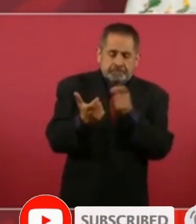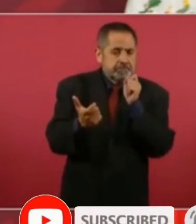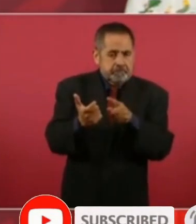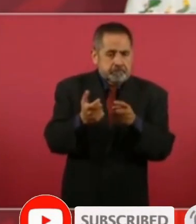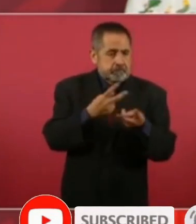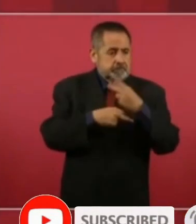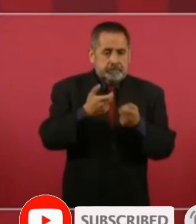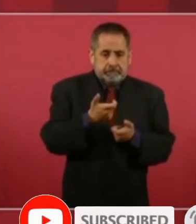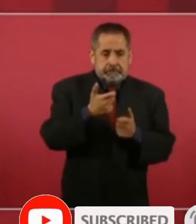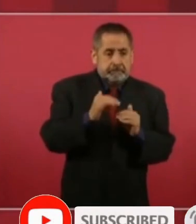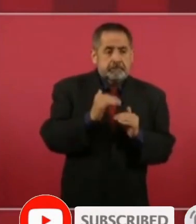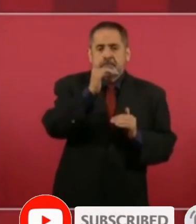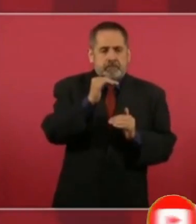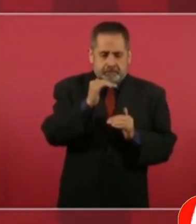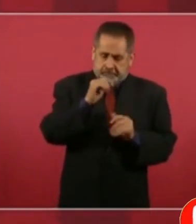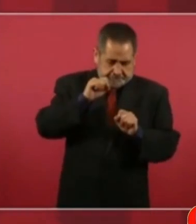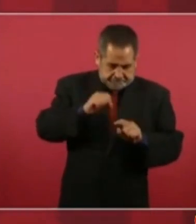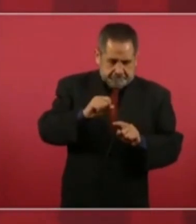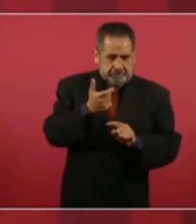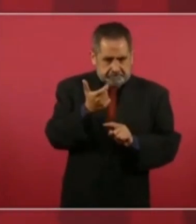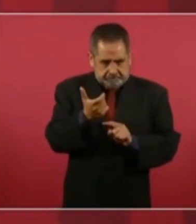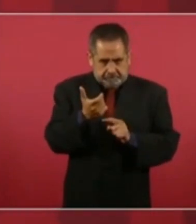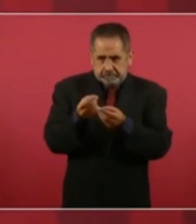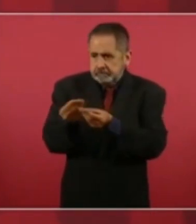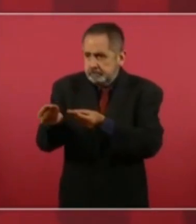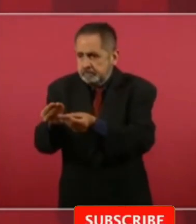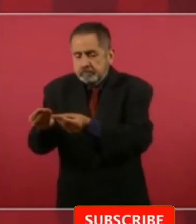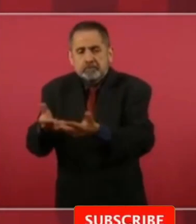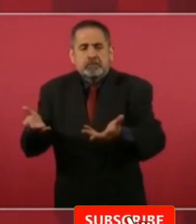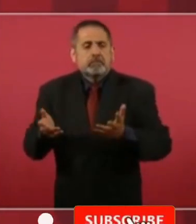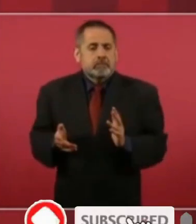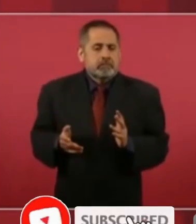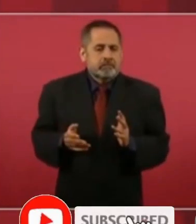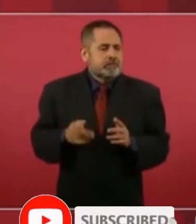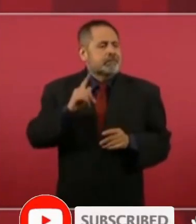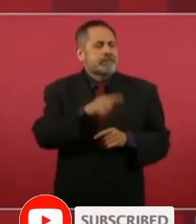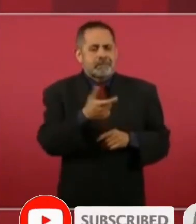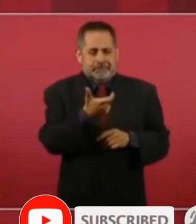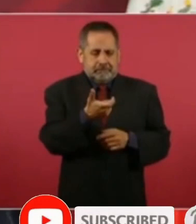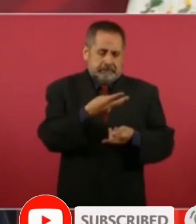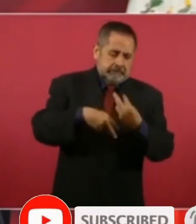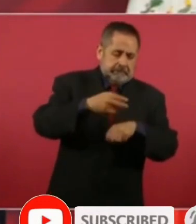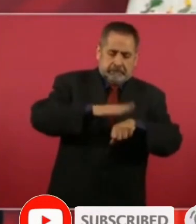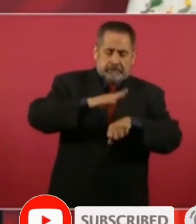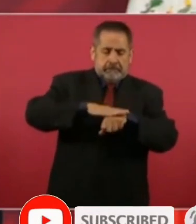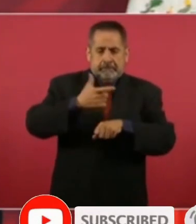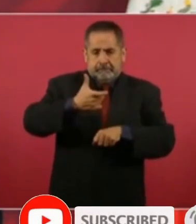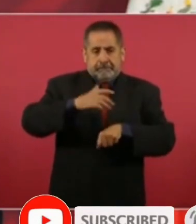Porque, es el crecimiento, como medían los tecnócratas? Pues es hacer dinero,